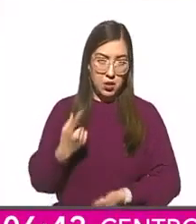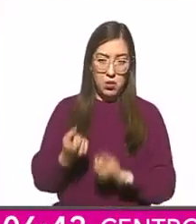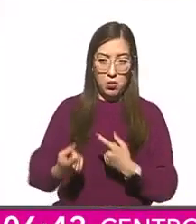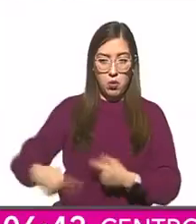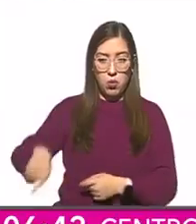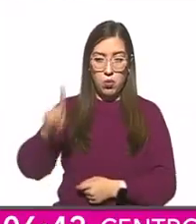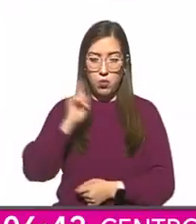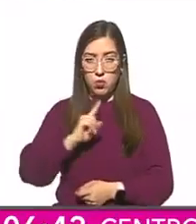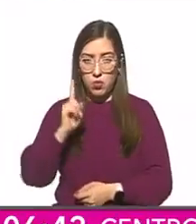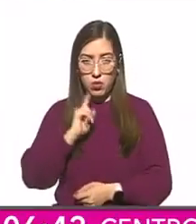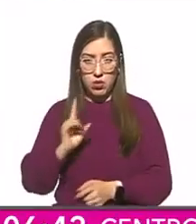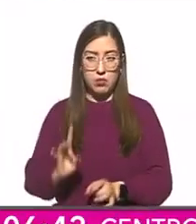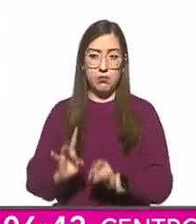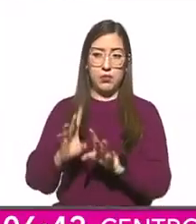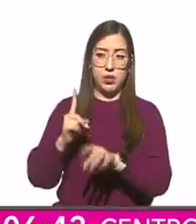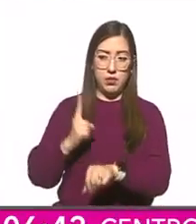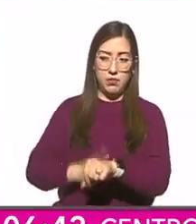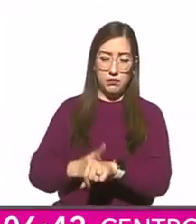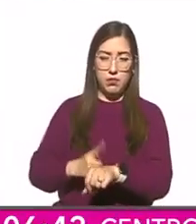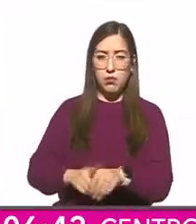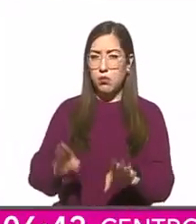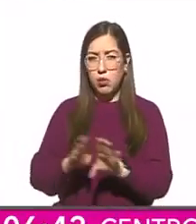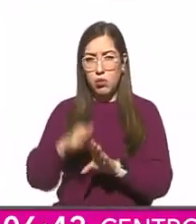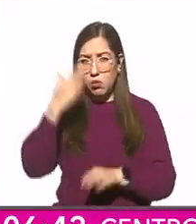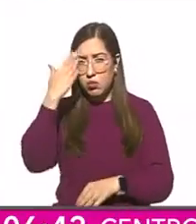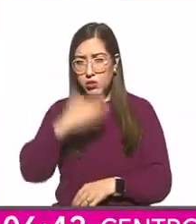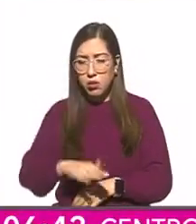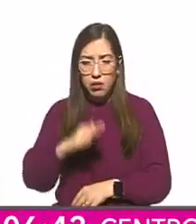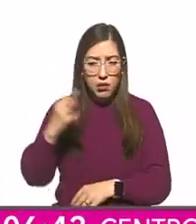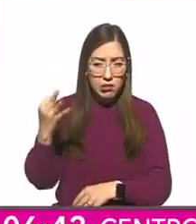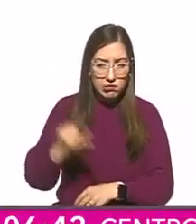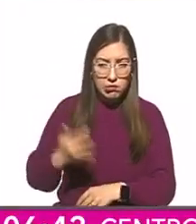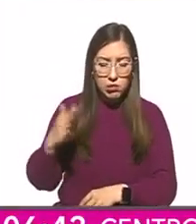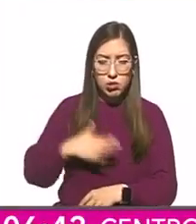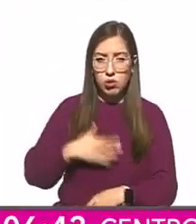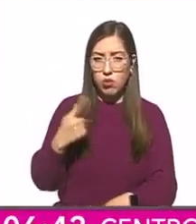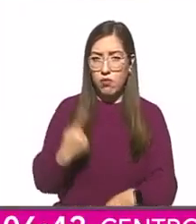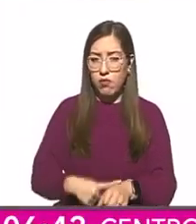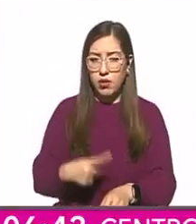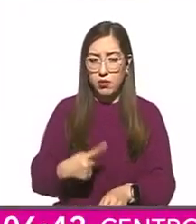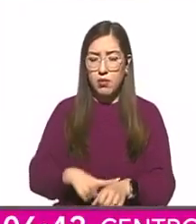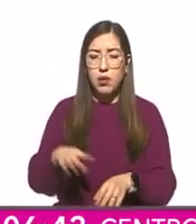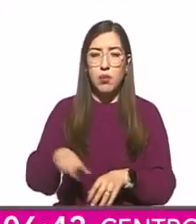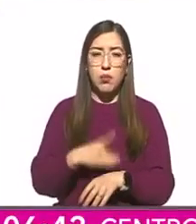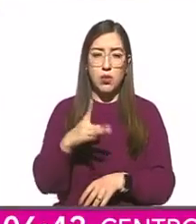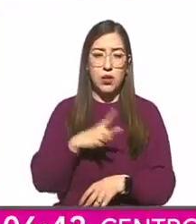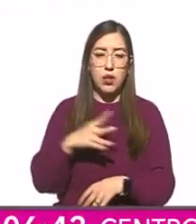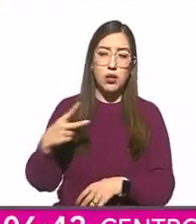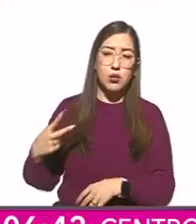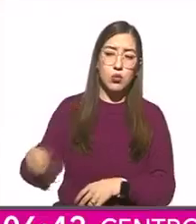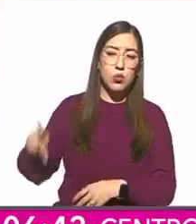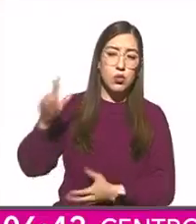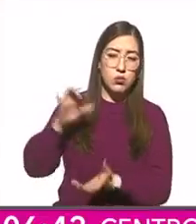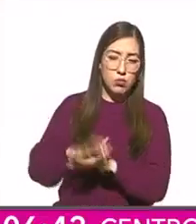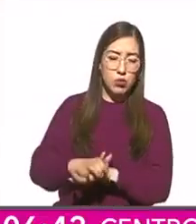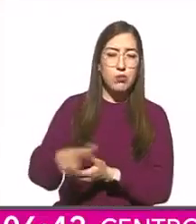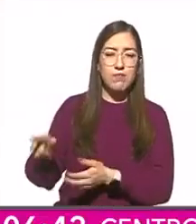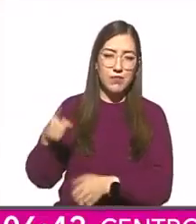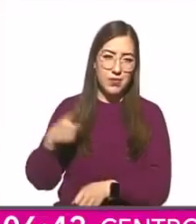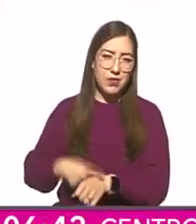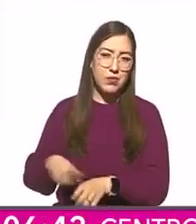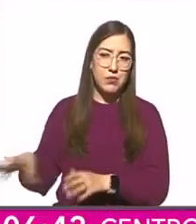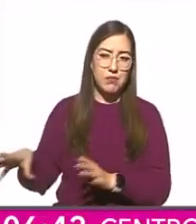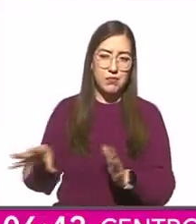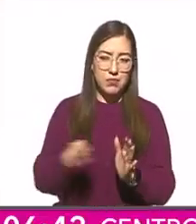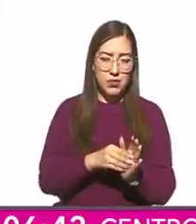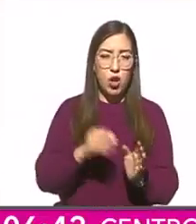supo de su diagnóstico con motivo de la enfermedad por SIDA de su esposo, o por